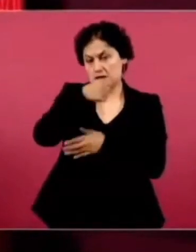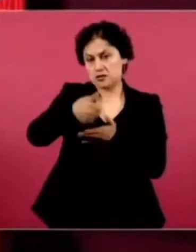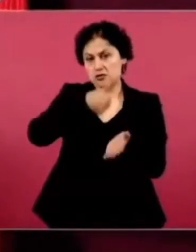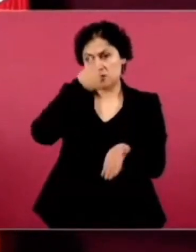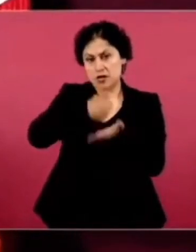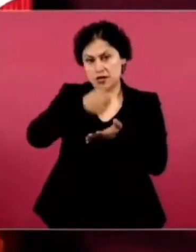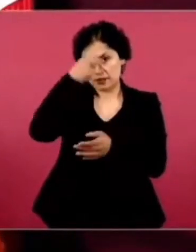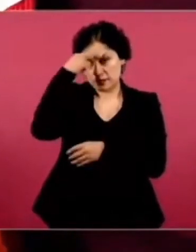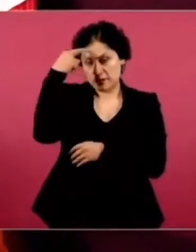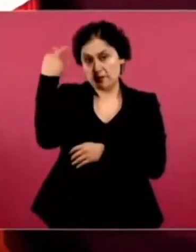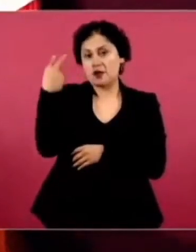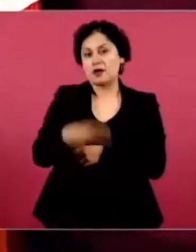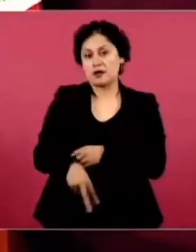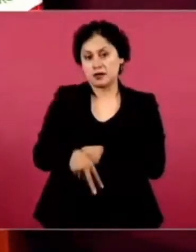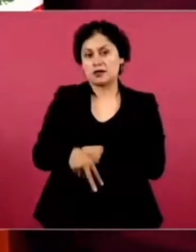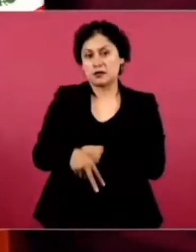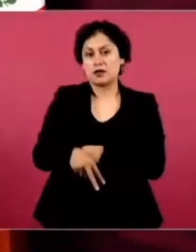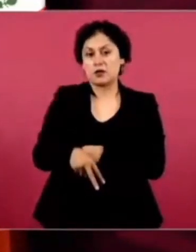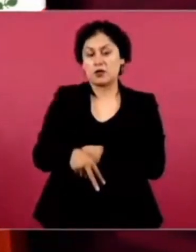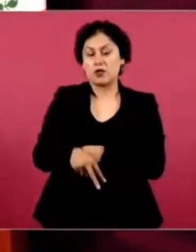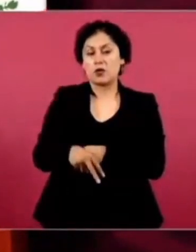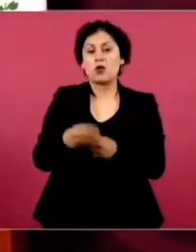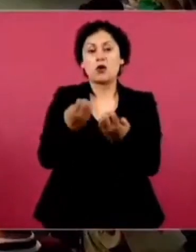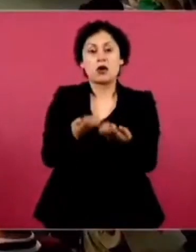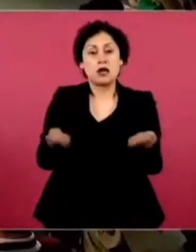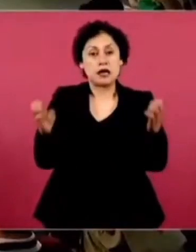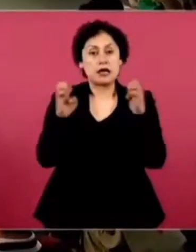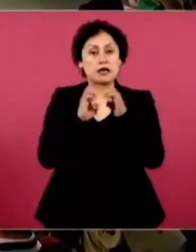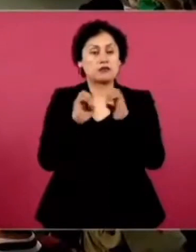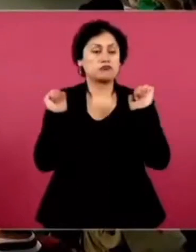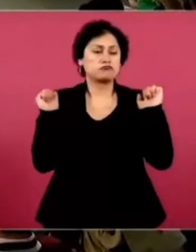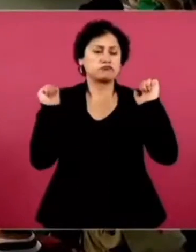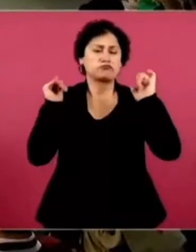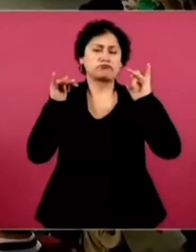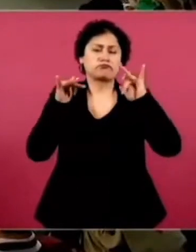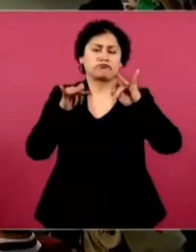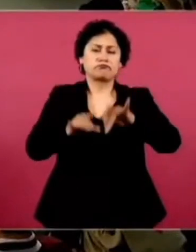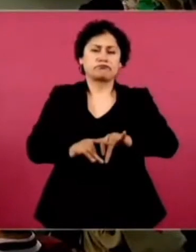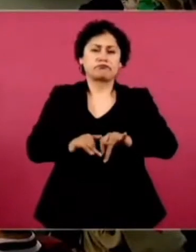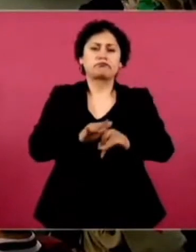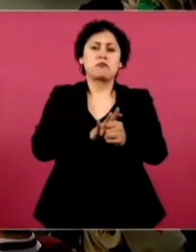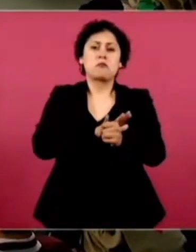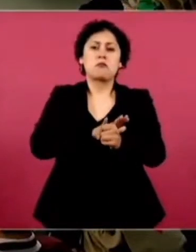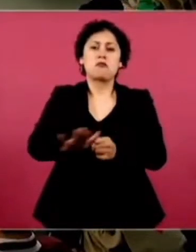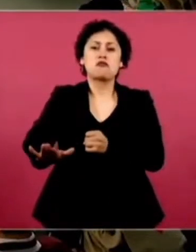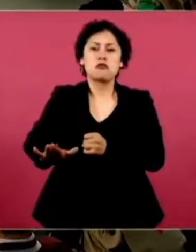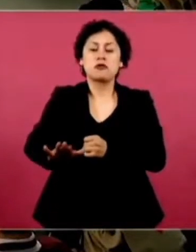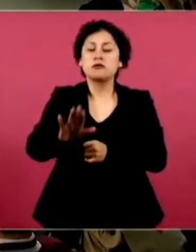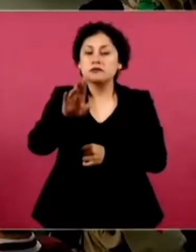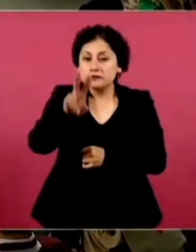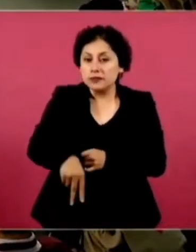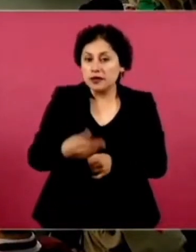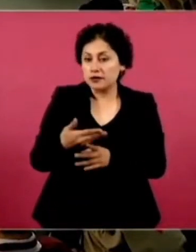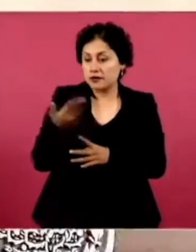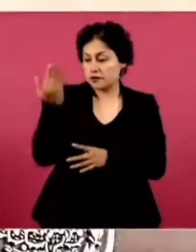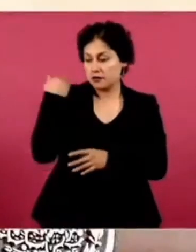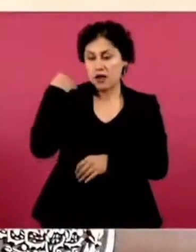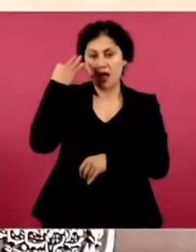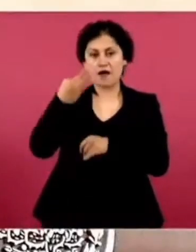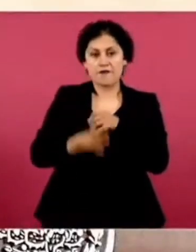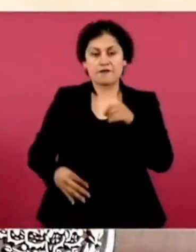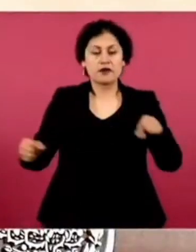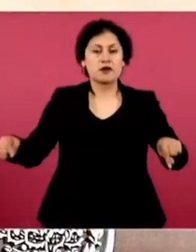de México, se llena el estadio. Más ahora que hubo la final, Puebla